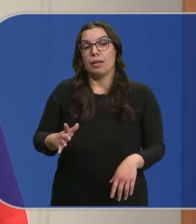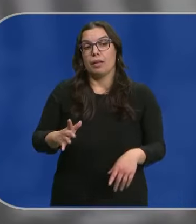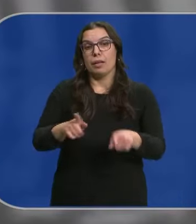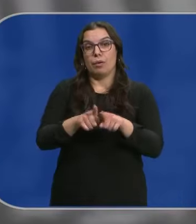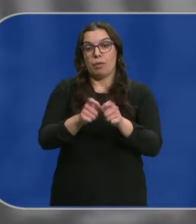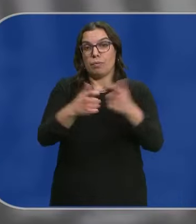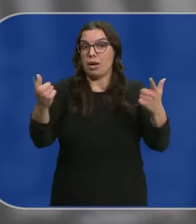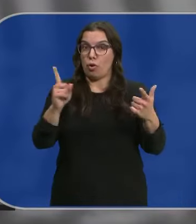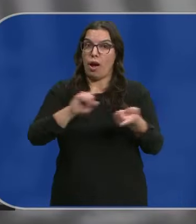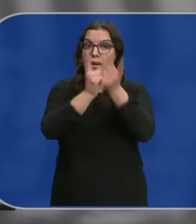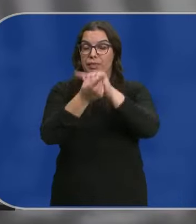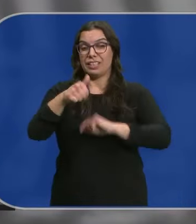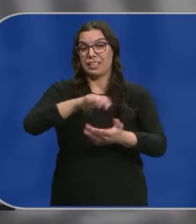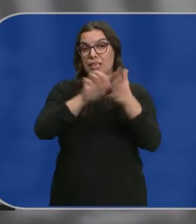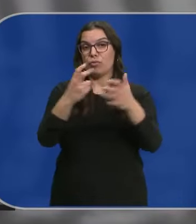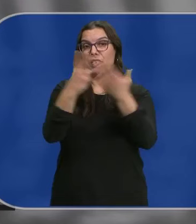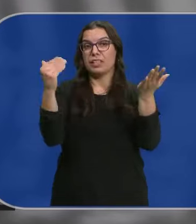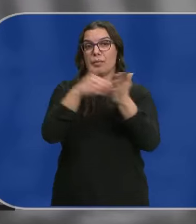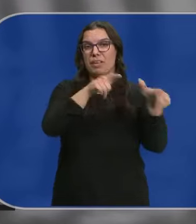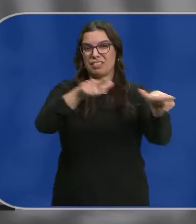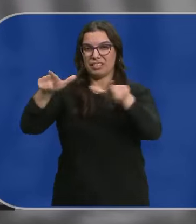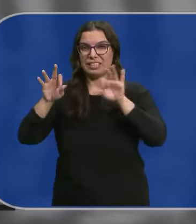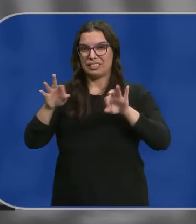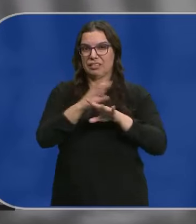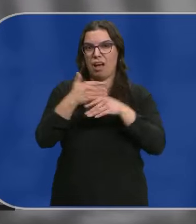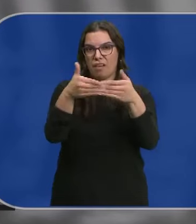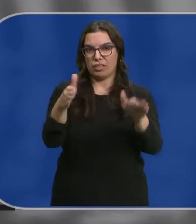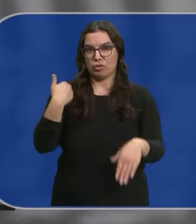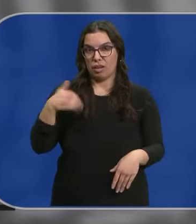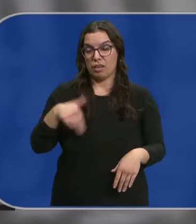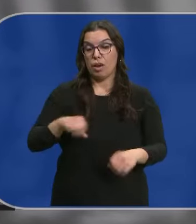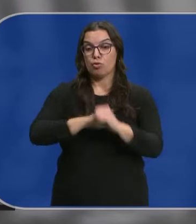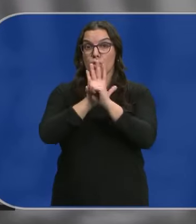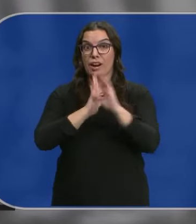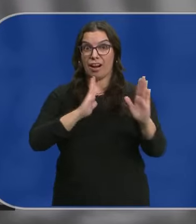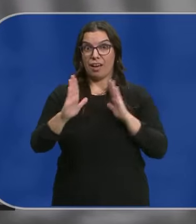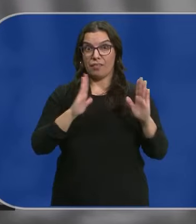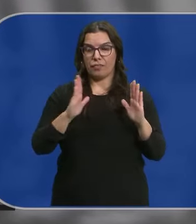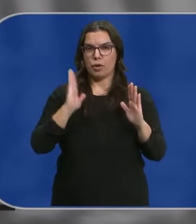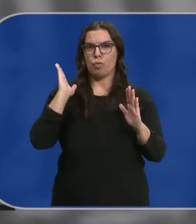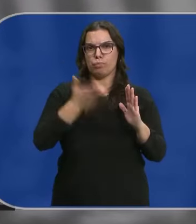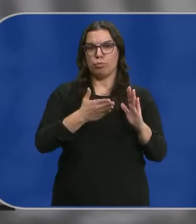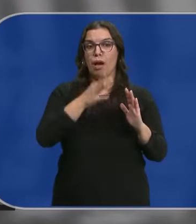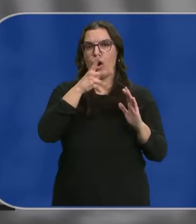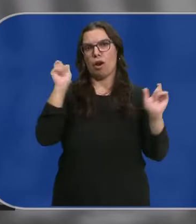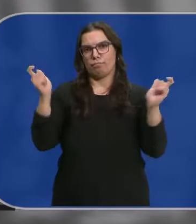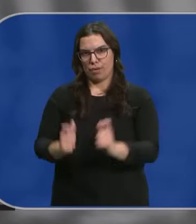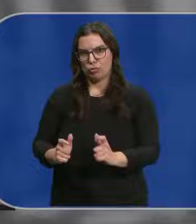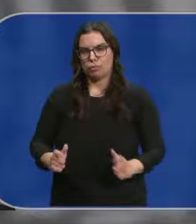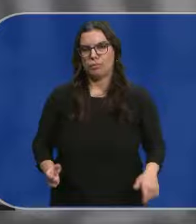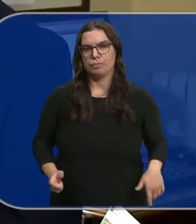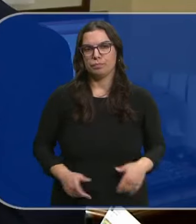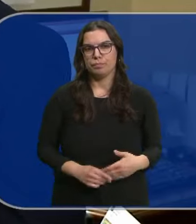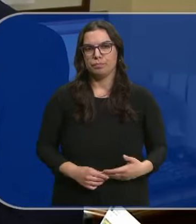Sino todo lo contrario En Castilla y León Hay más de 17.000 Establecimientos activos La pandemia Fue punto de inflexión Y ahora la tendencia Es a la baja También